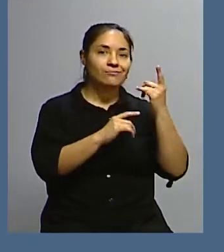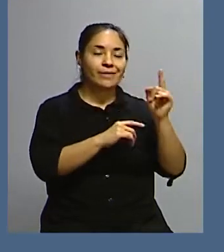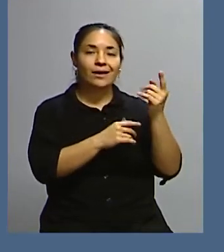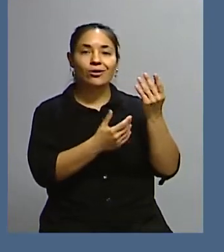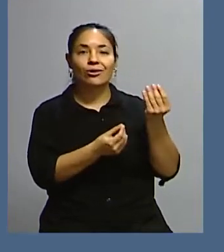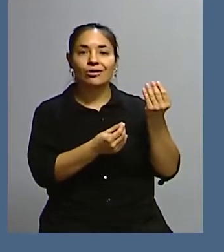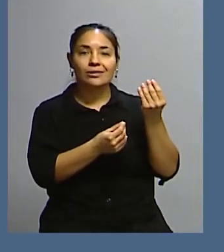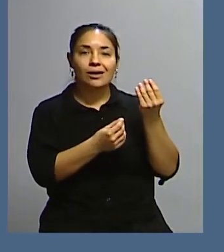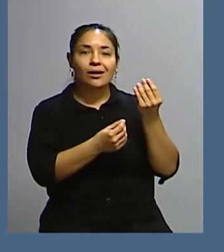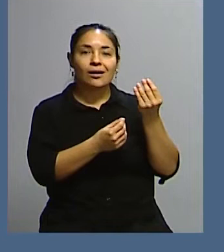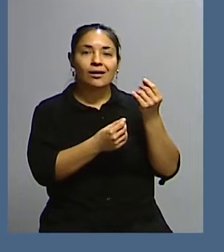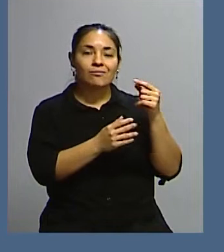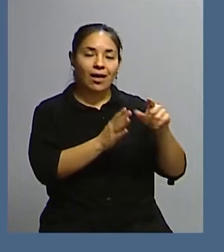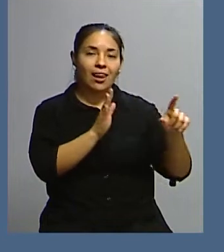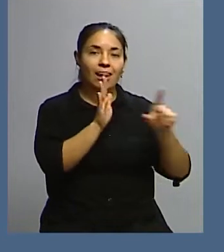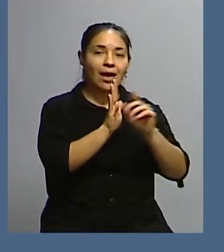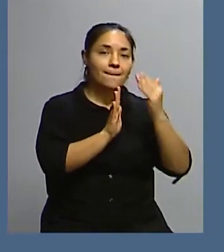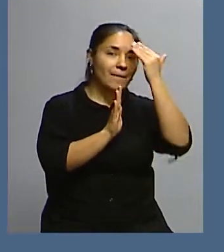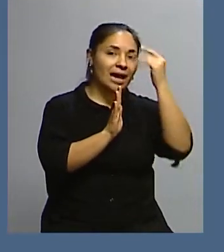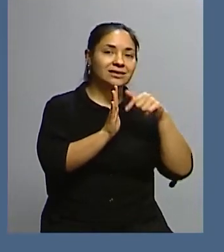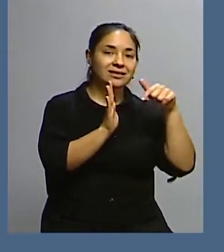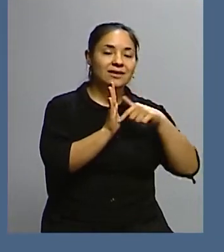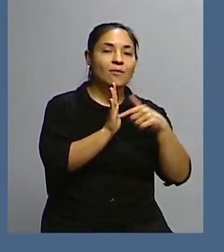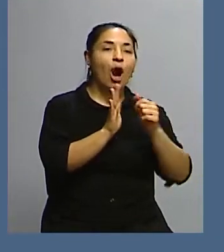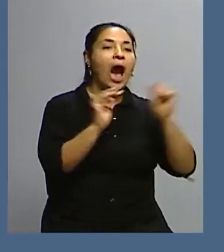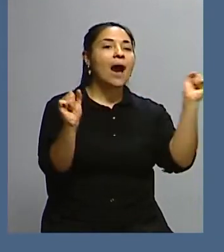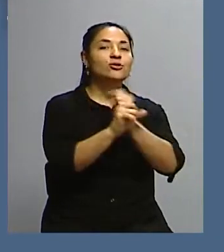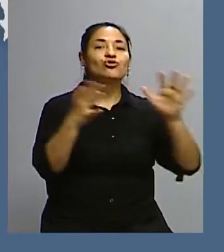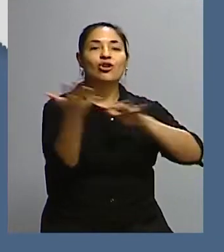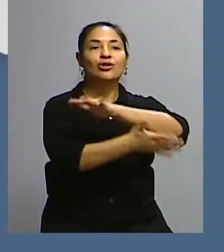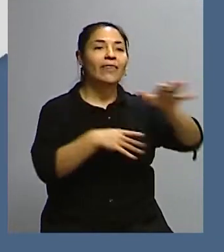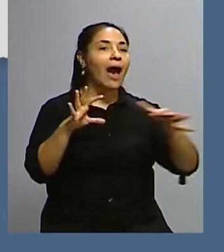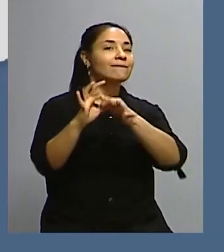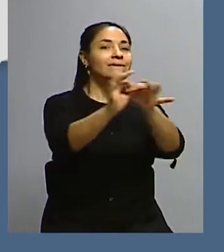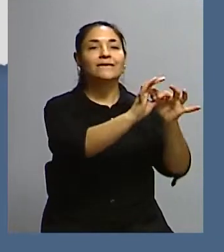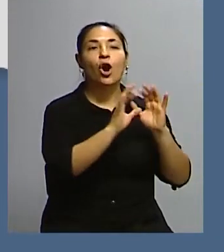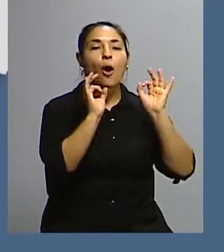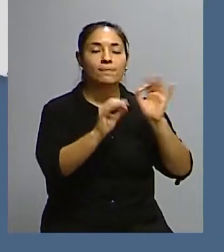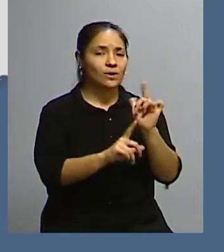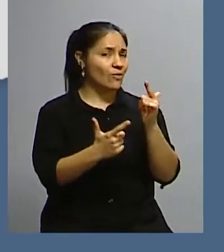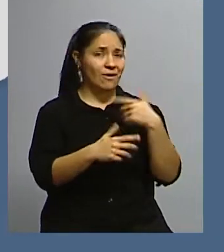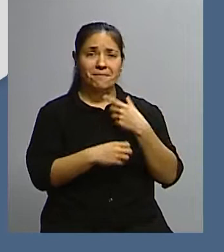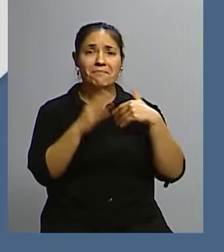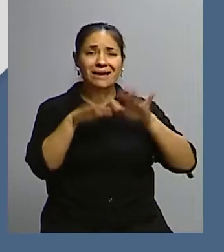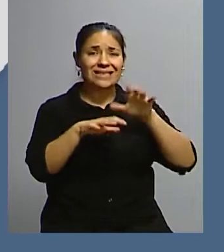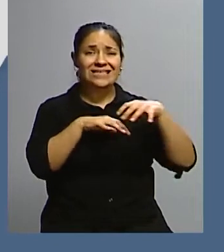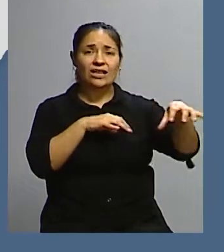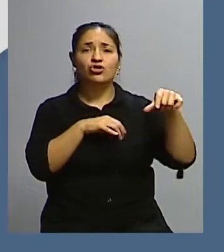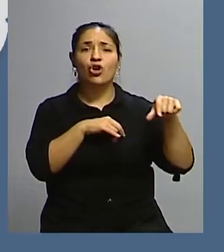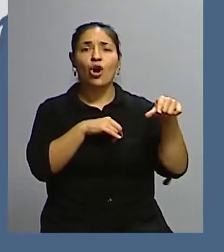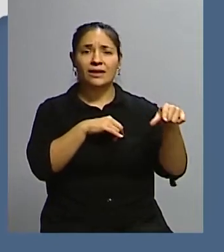de que no tenía una validación transversal en la sociedad, sobre todo en aquellos sectores que eran,